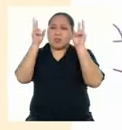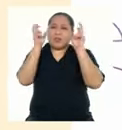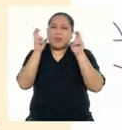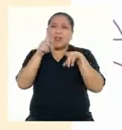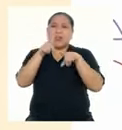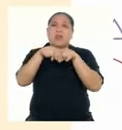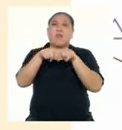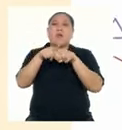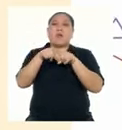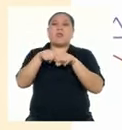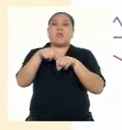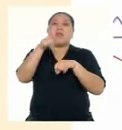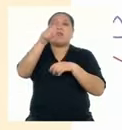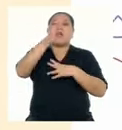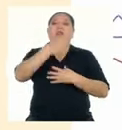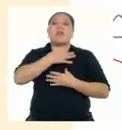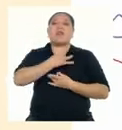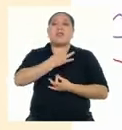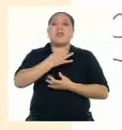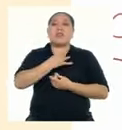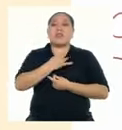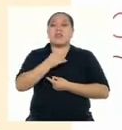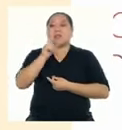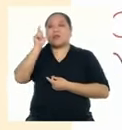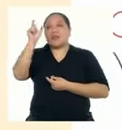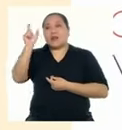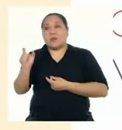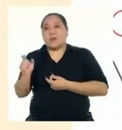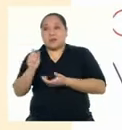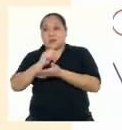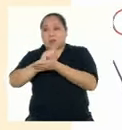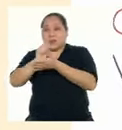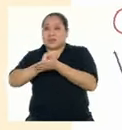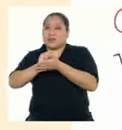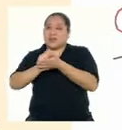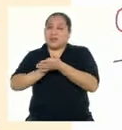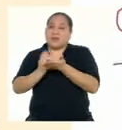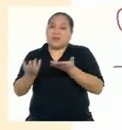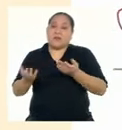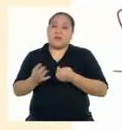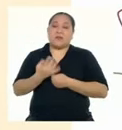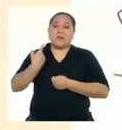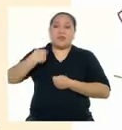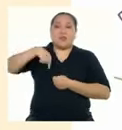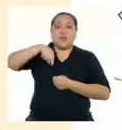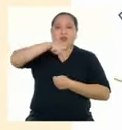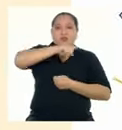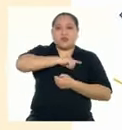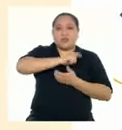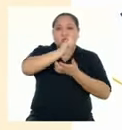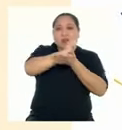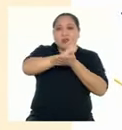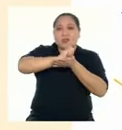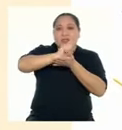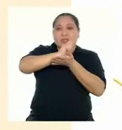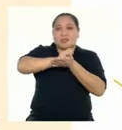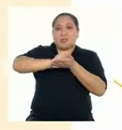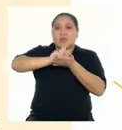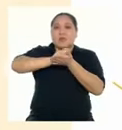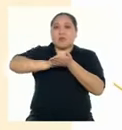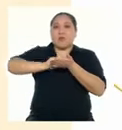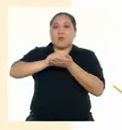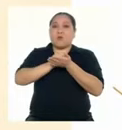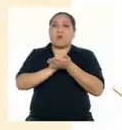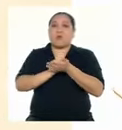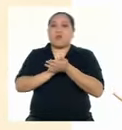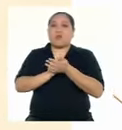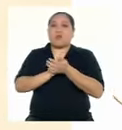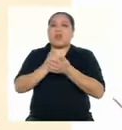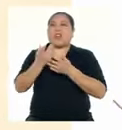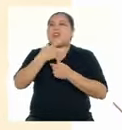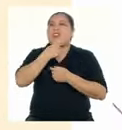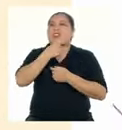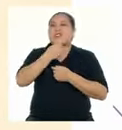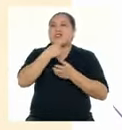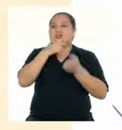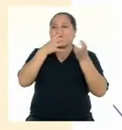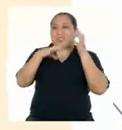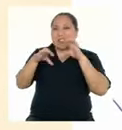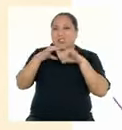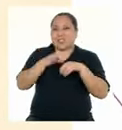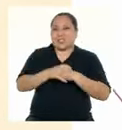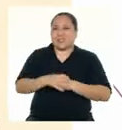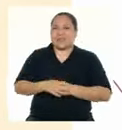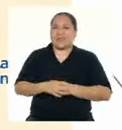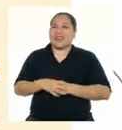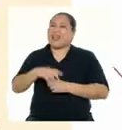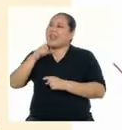dependiendo de los intereses de la o el autor Nosotros escribiremos sobre nuestro pasatiempo